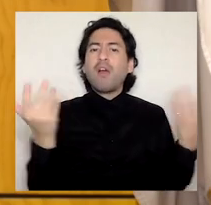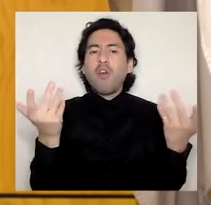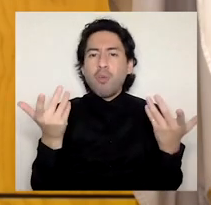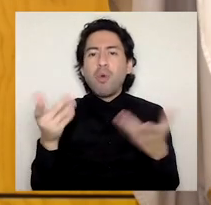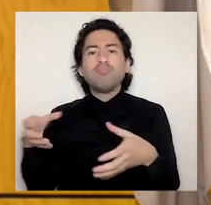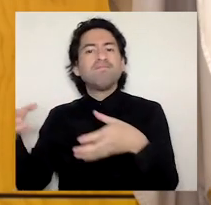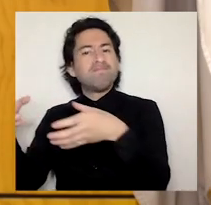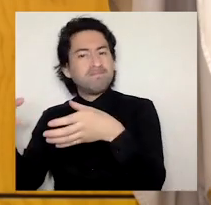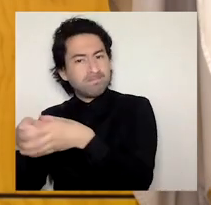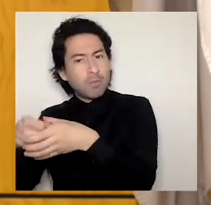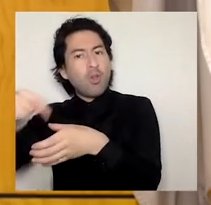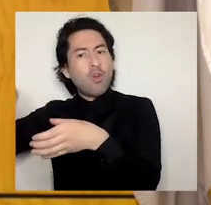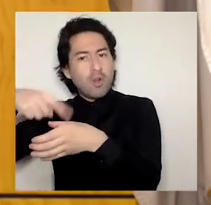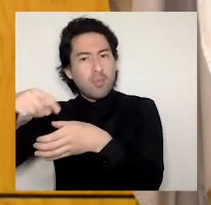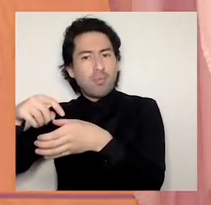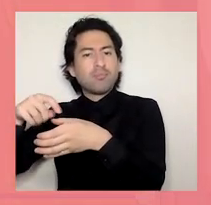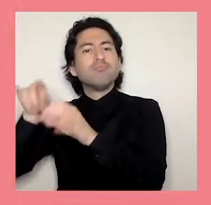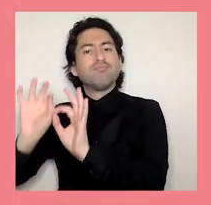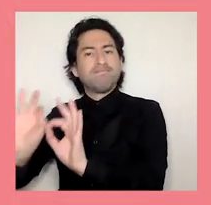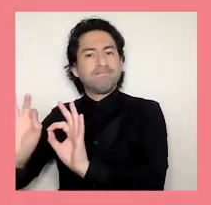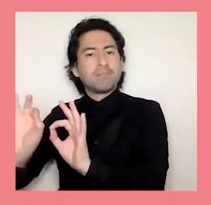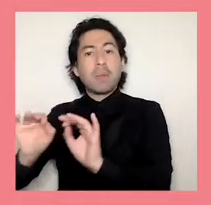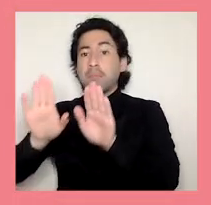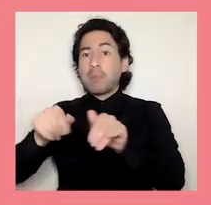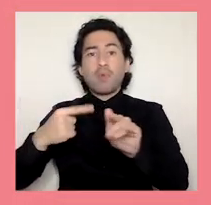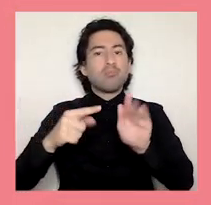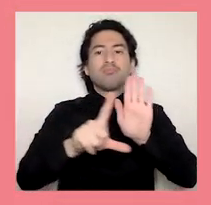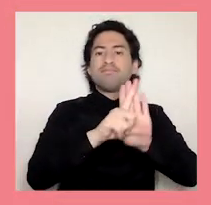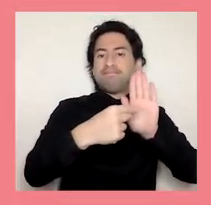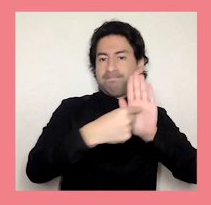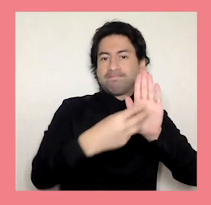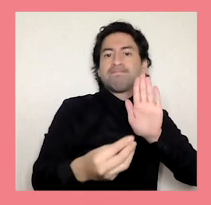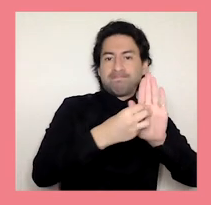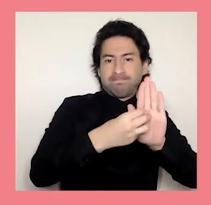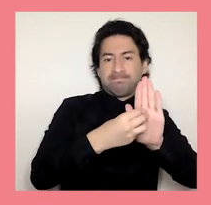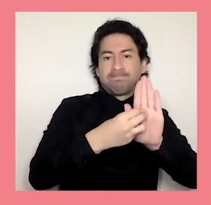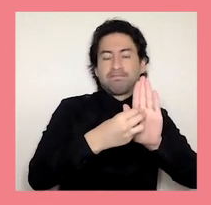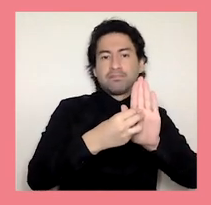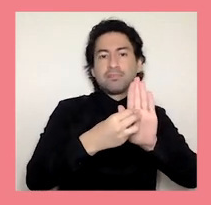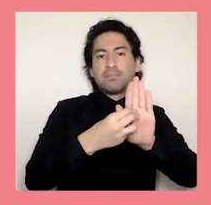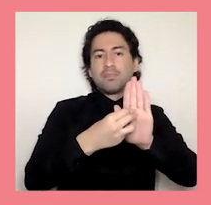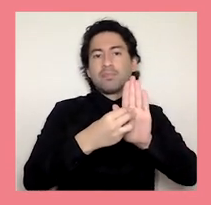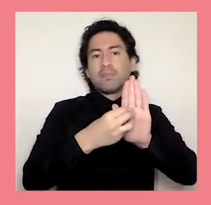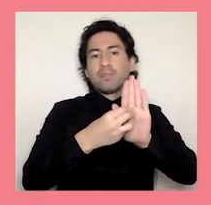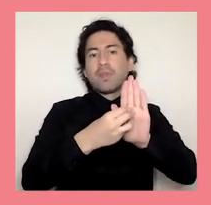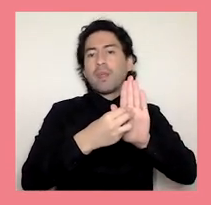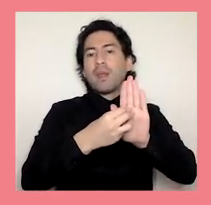a la nueva ley de universidades estatales. Tenemos la opción histórica de modernizar,